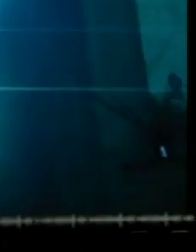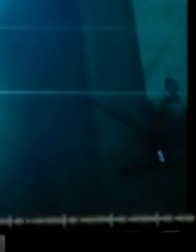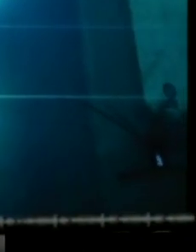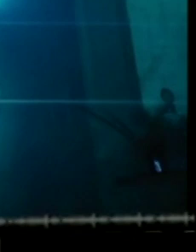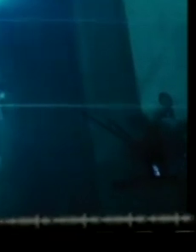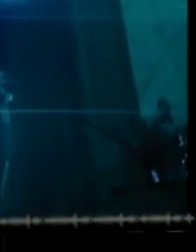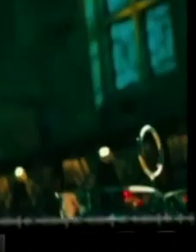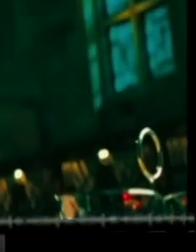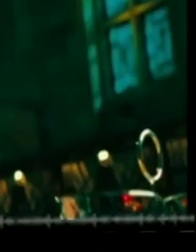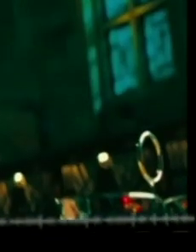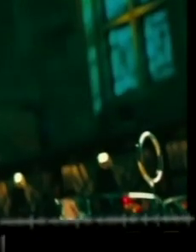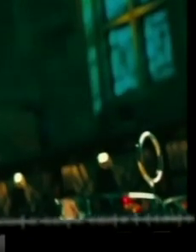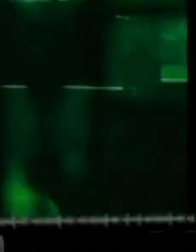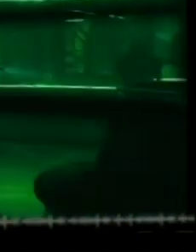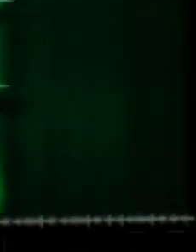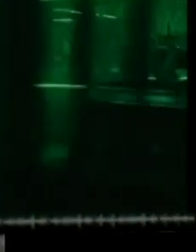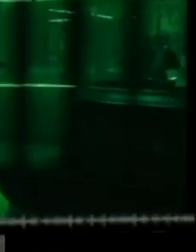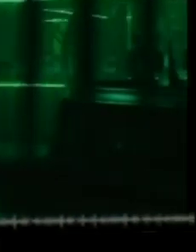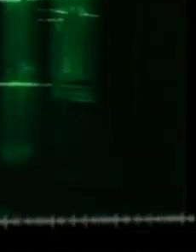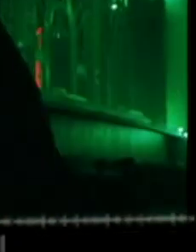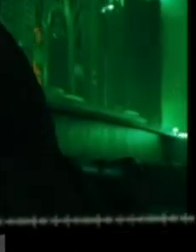Y allá vamos. vamos.